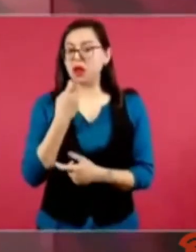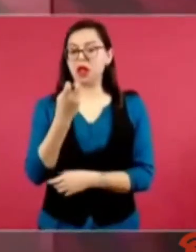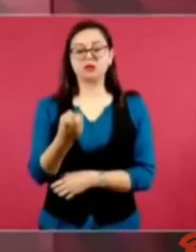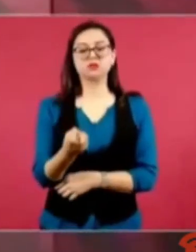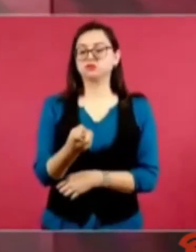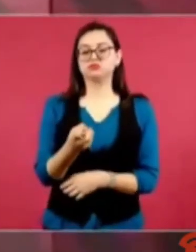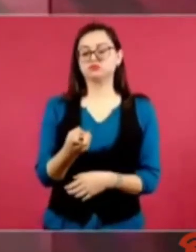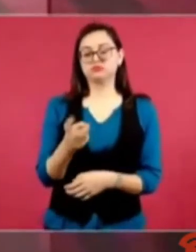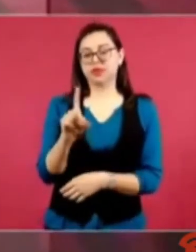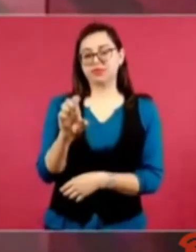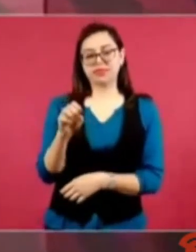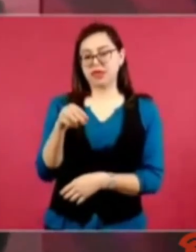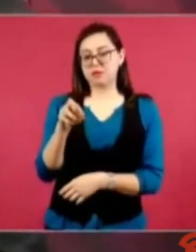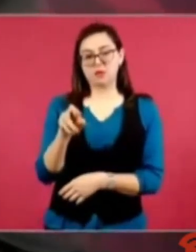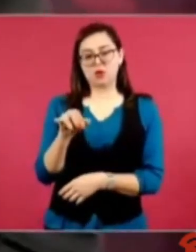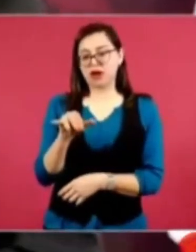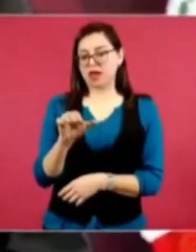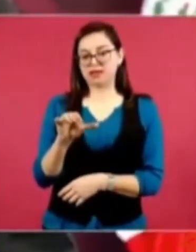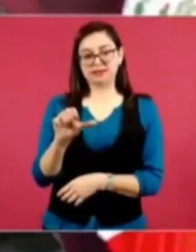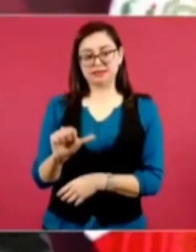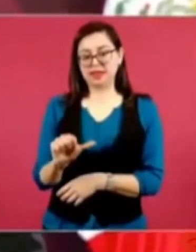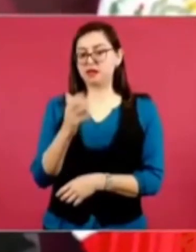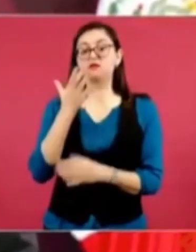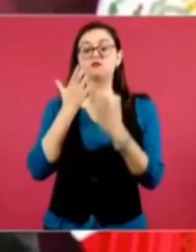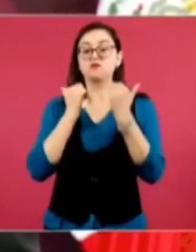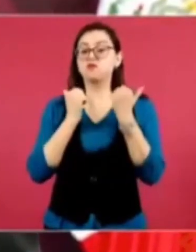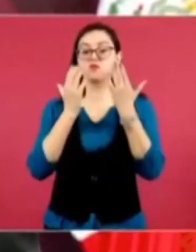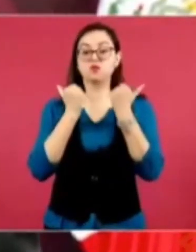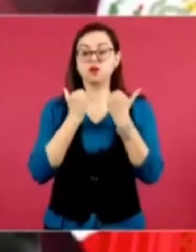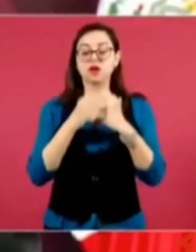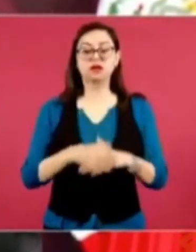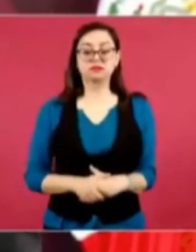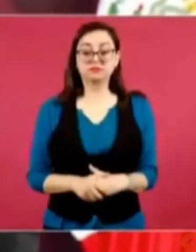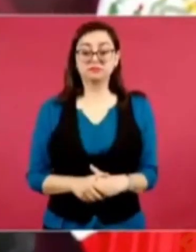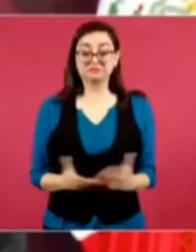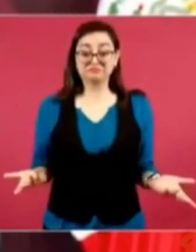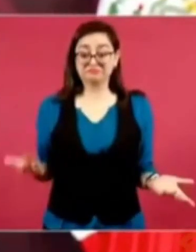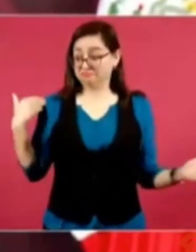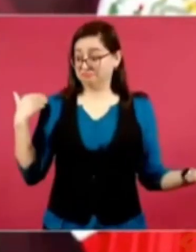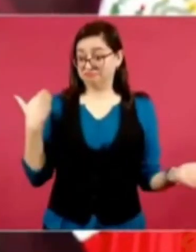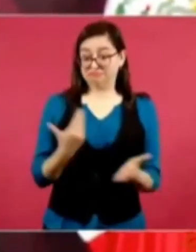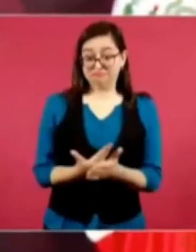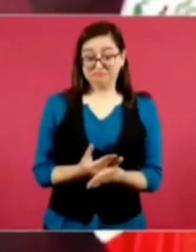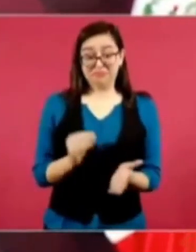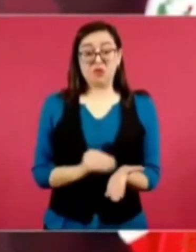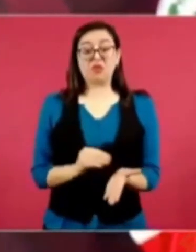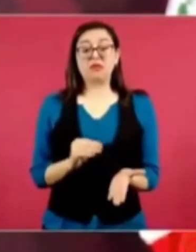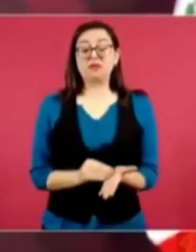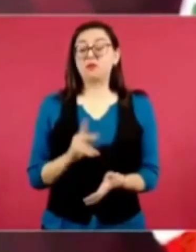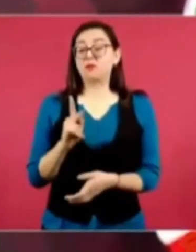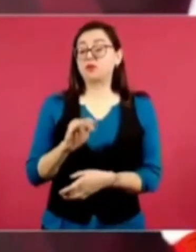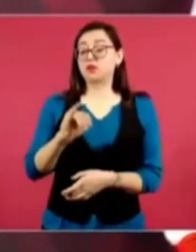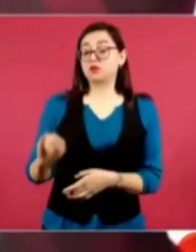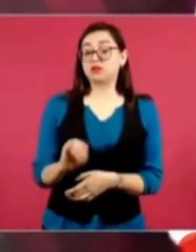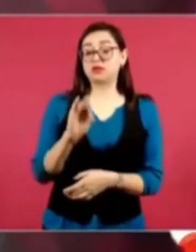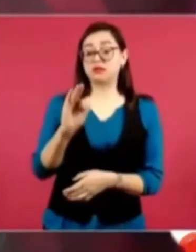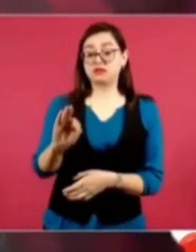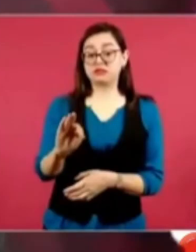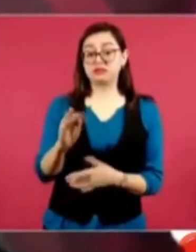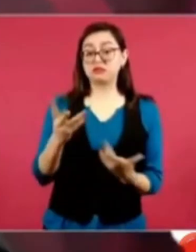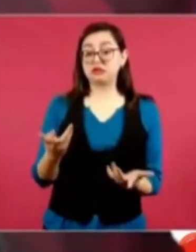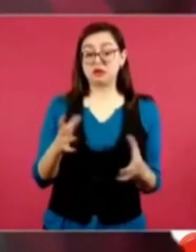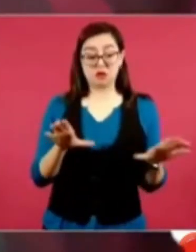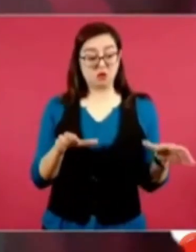todavía en el Poder Judicial siguen protegiendo a grupos